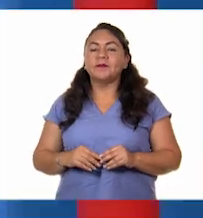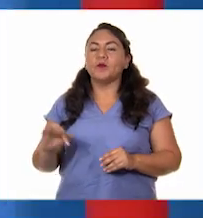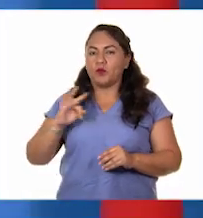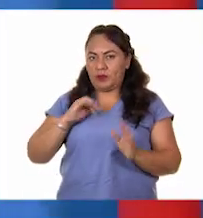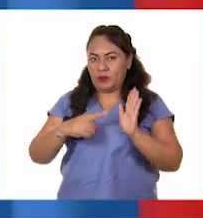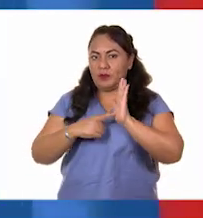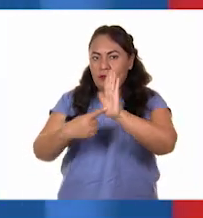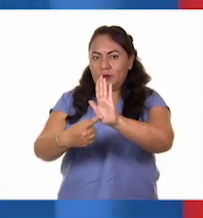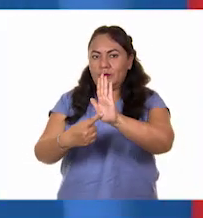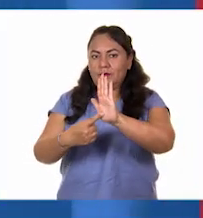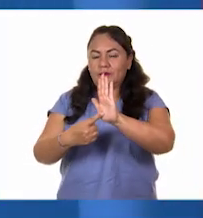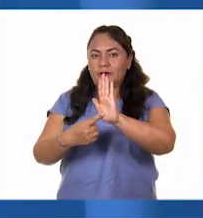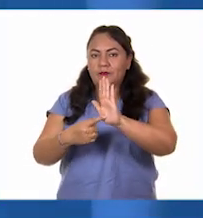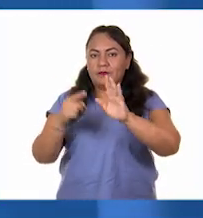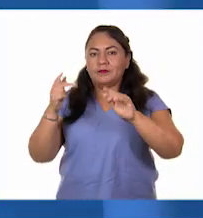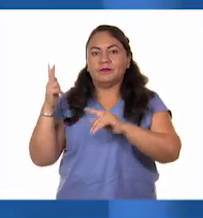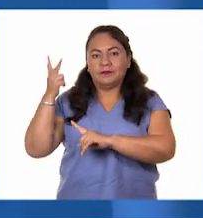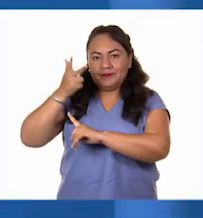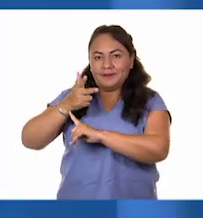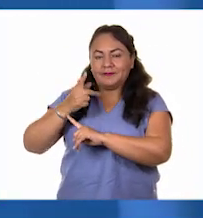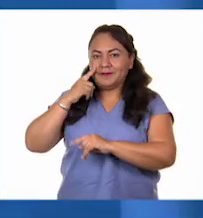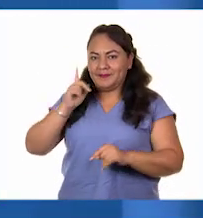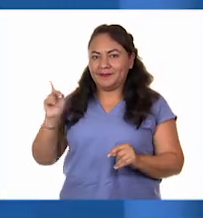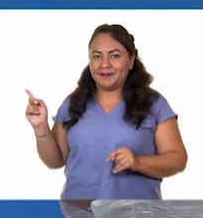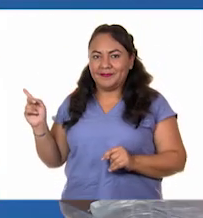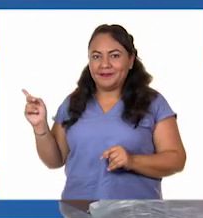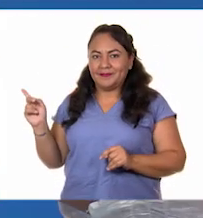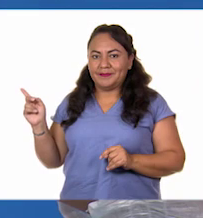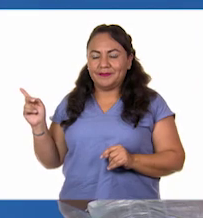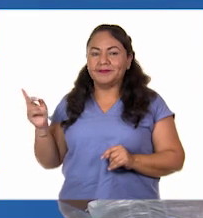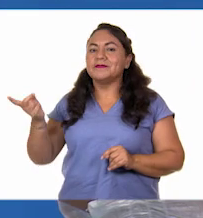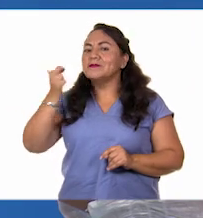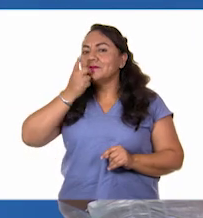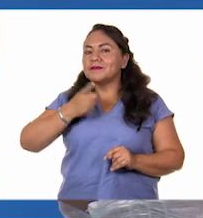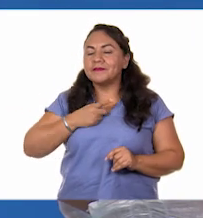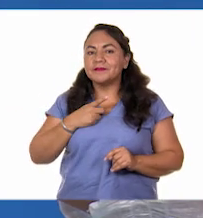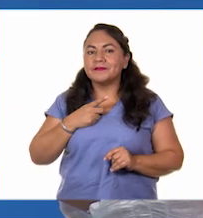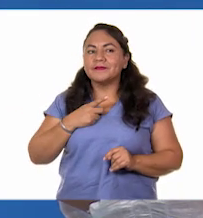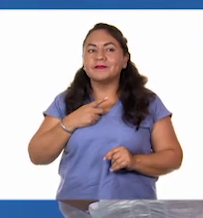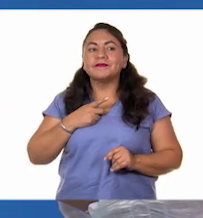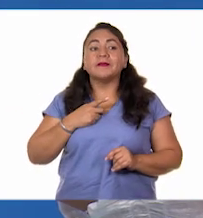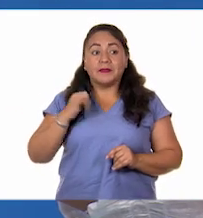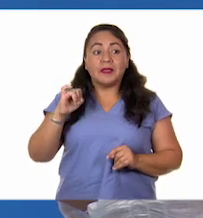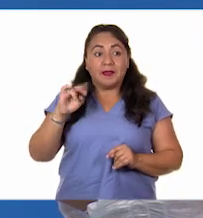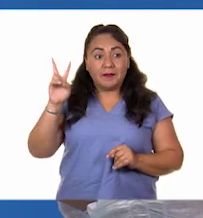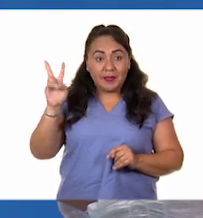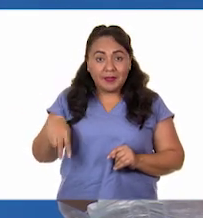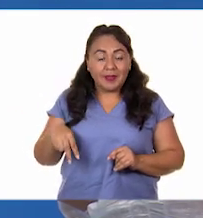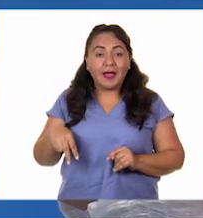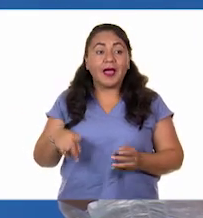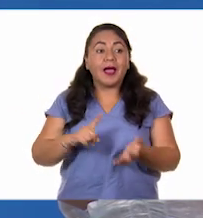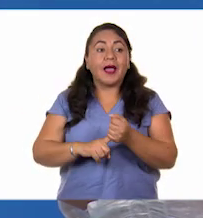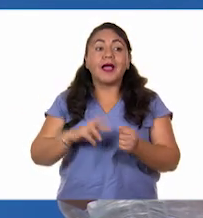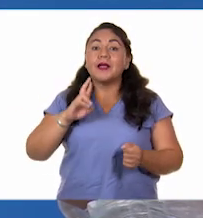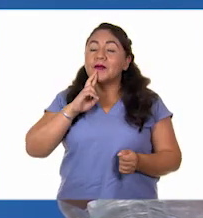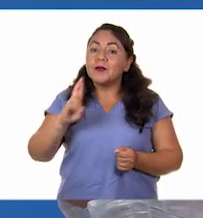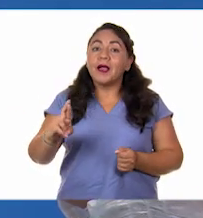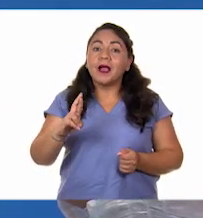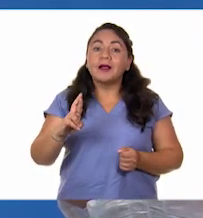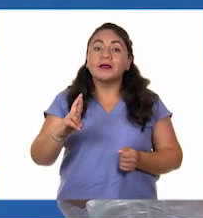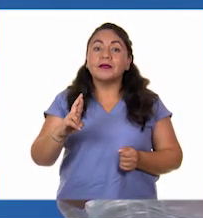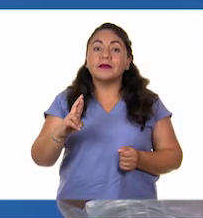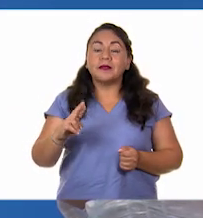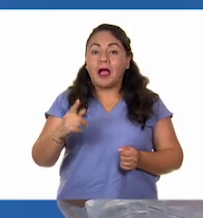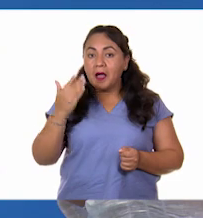puedes mostrar a cámara, por favor? Véanla, por favor, y me dicen en casa si efectivamente la respuesta que nos envió Carola en